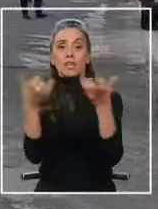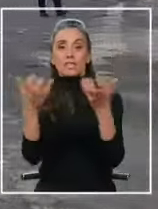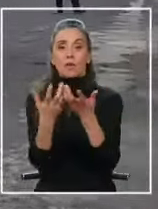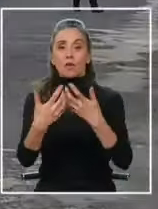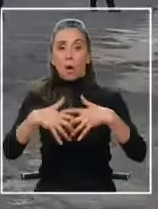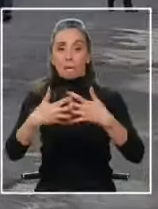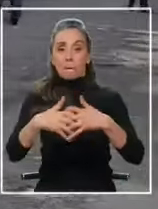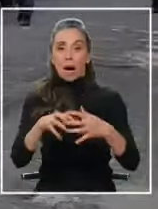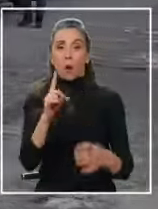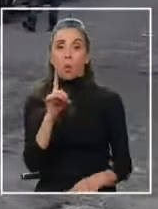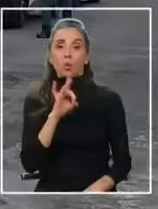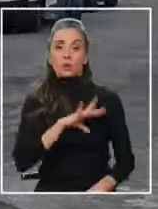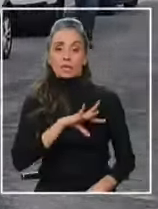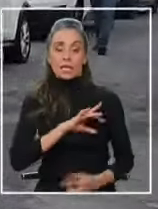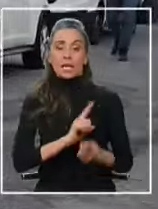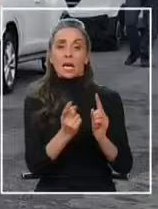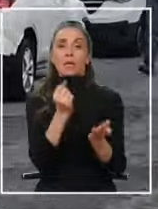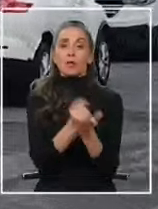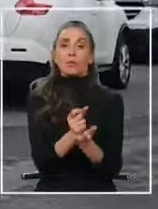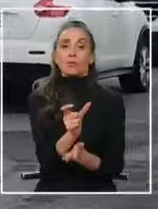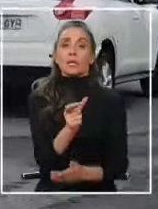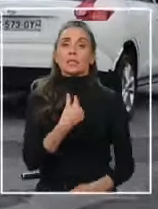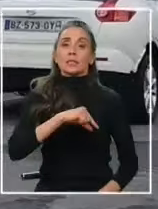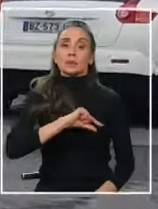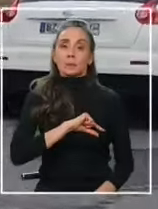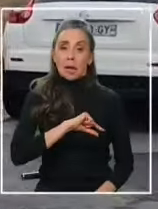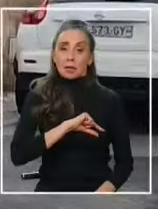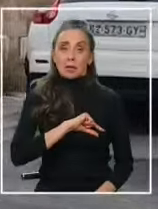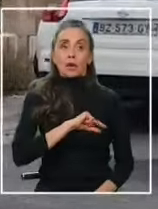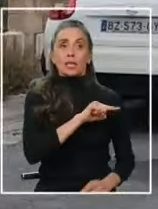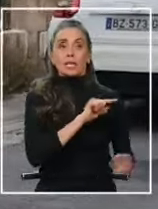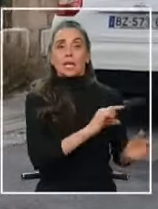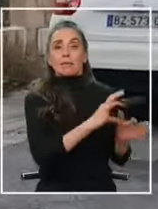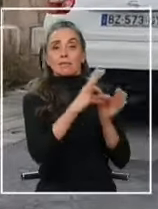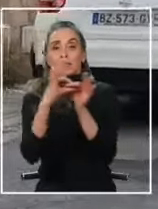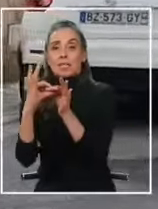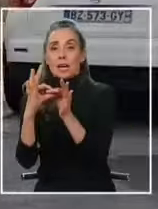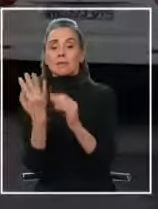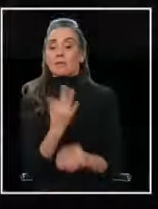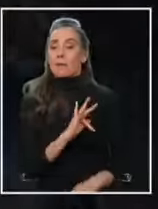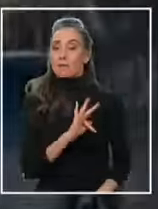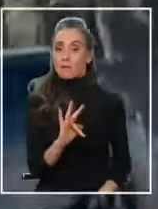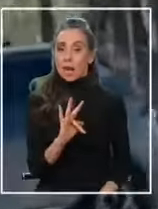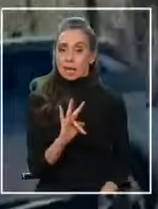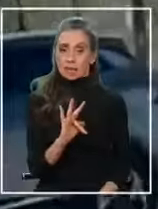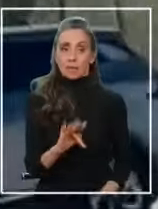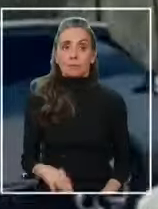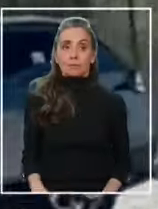las maquinarias y un chileno nacionalizado español que habría servido de enlace eso en Francia